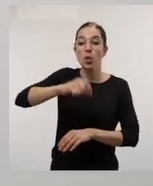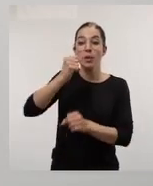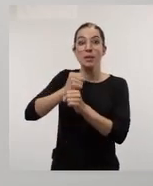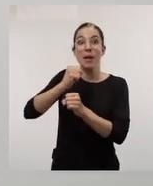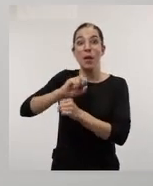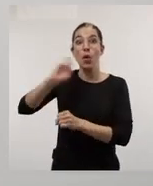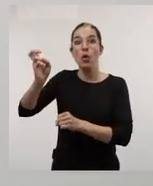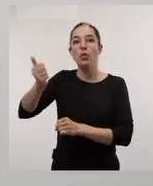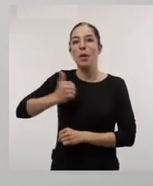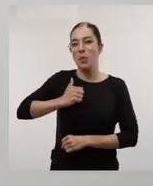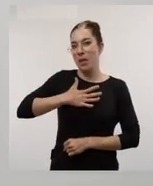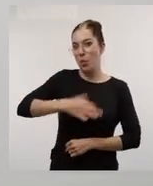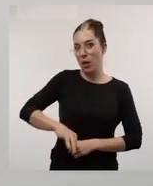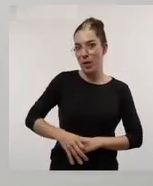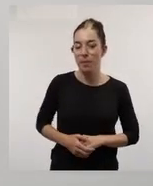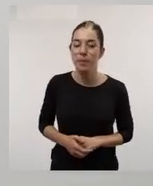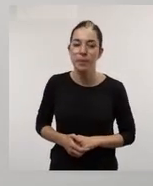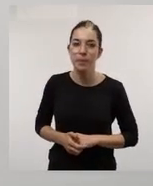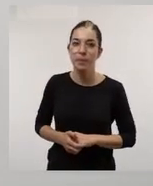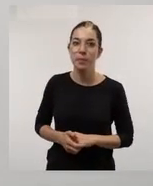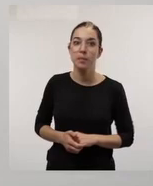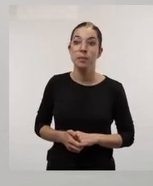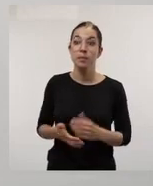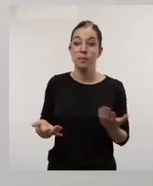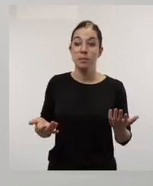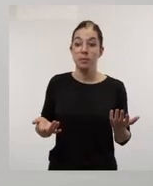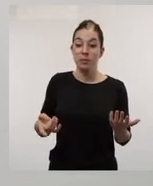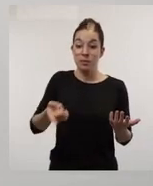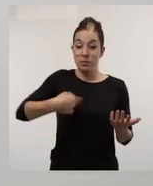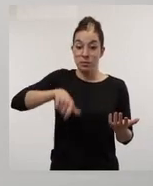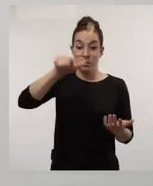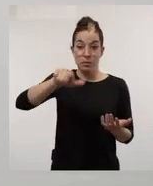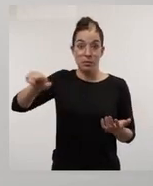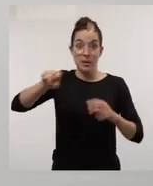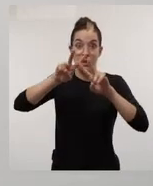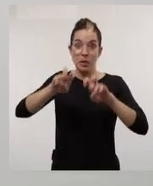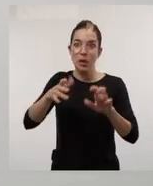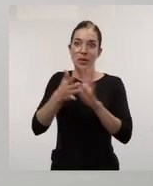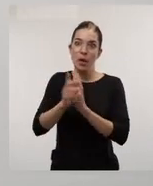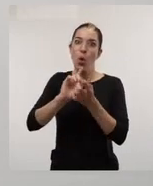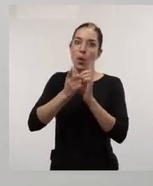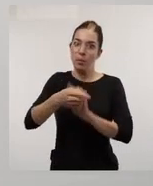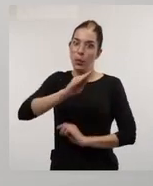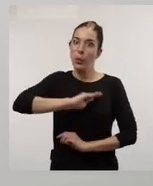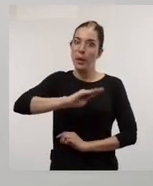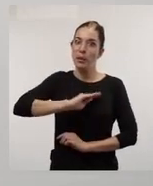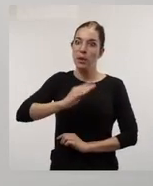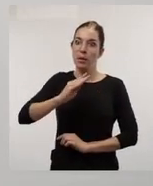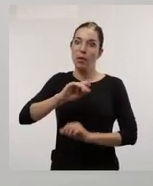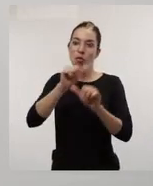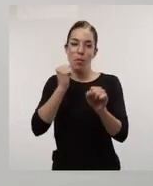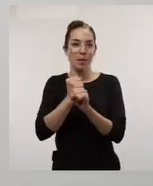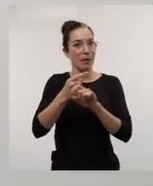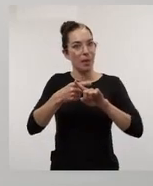podamos aprovechar el trabajo que están haciendo otros. Para los investigadores esto nos supone unos cambios importantes